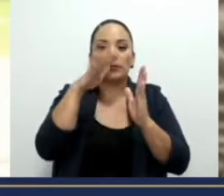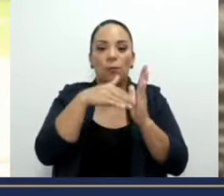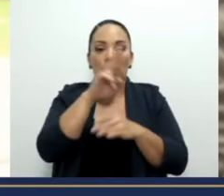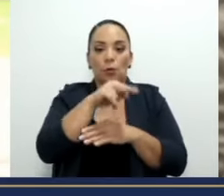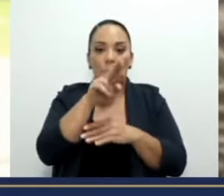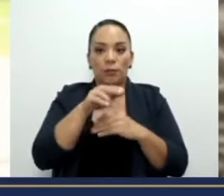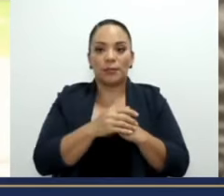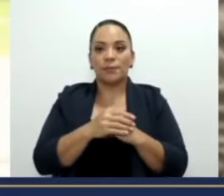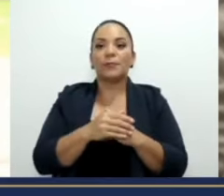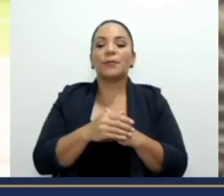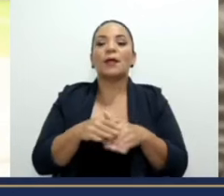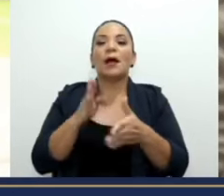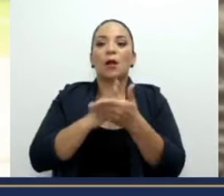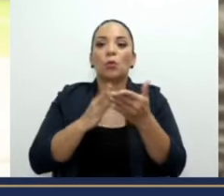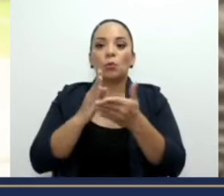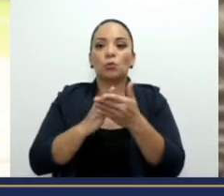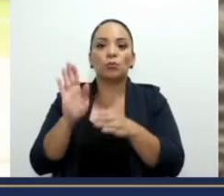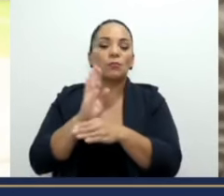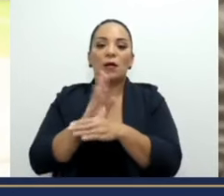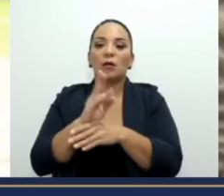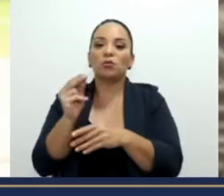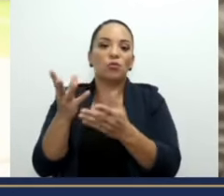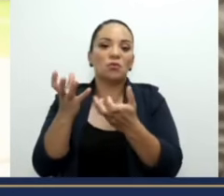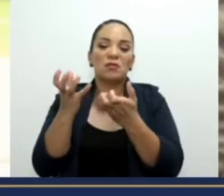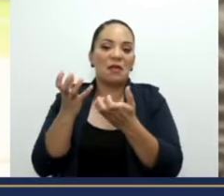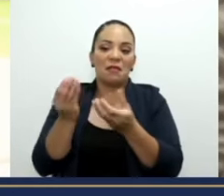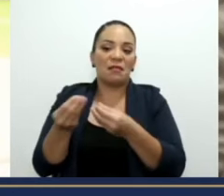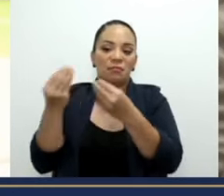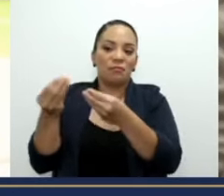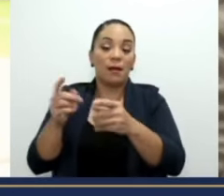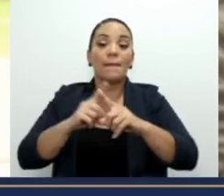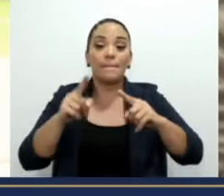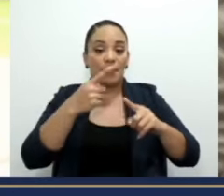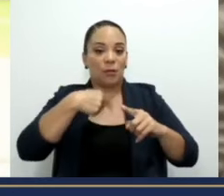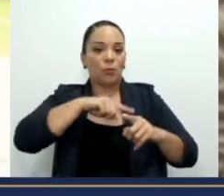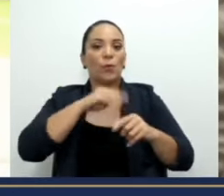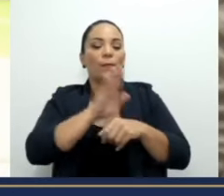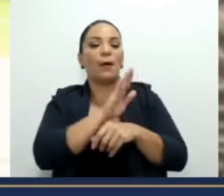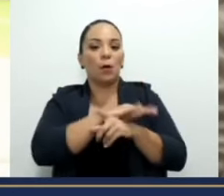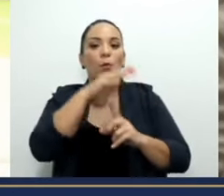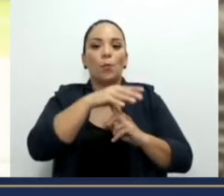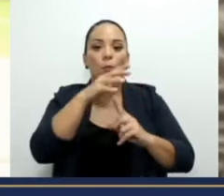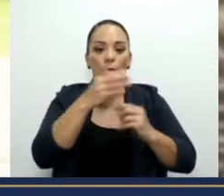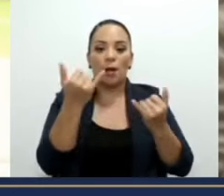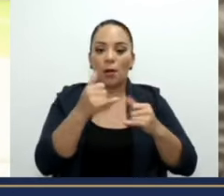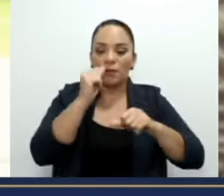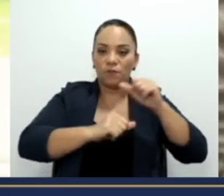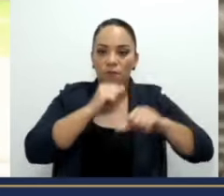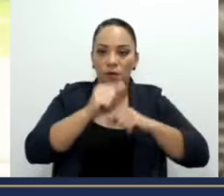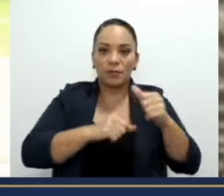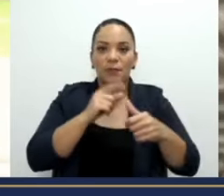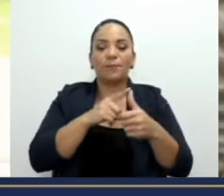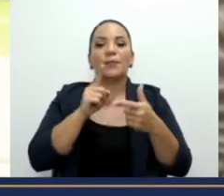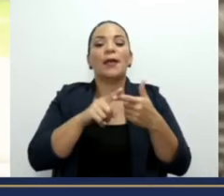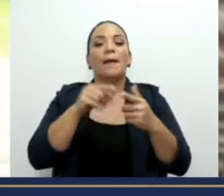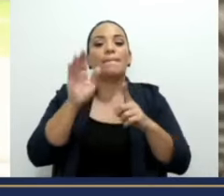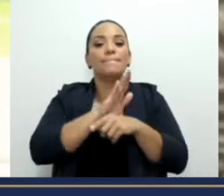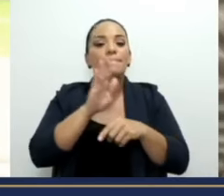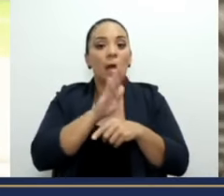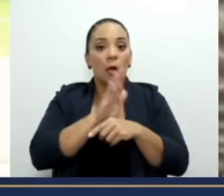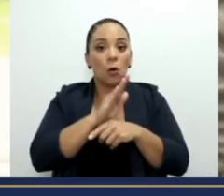prefieren no hacer este esfuerzo. Bueno, el Banco Popular está haciendo el esfuerzo. El Banco Popular es el banco de los trabajadores.